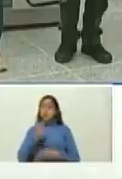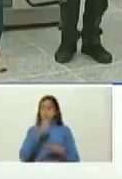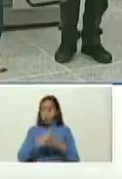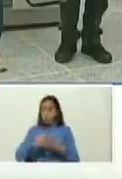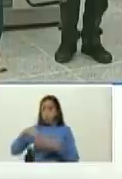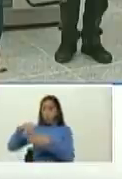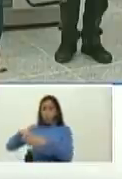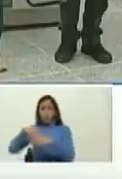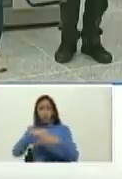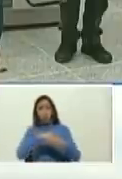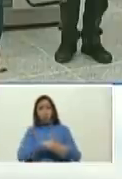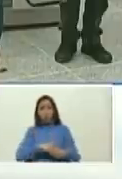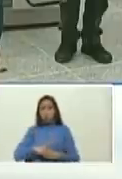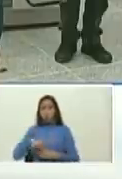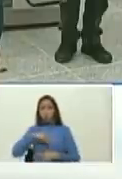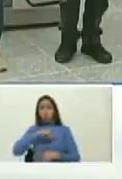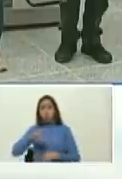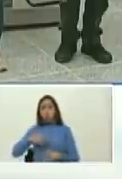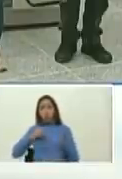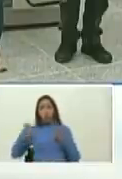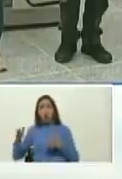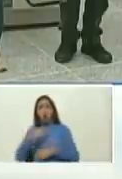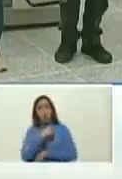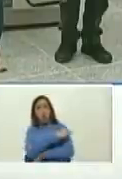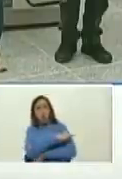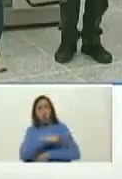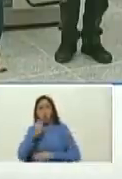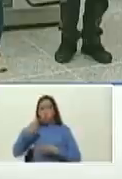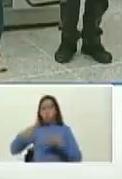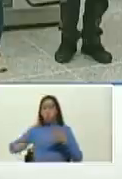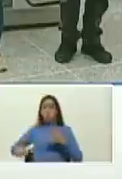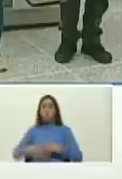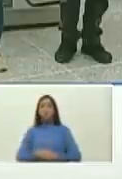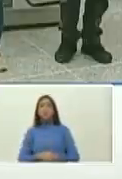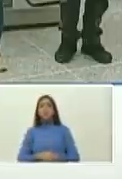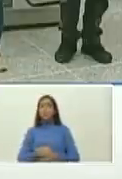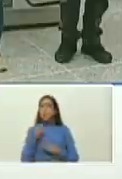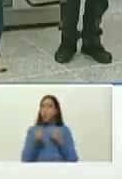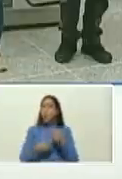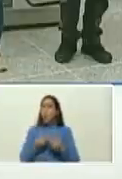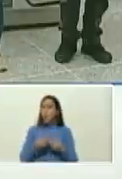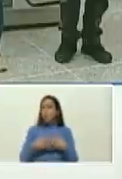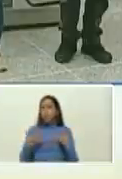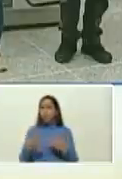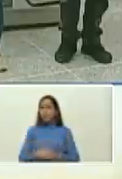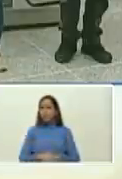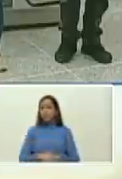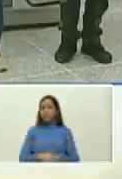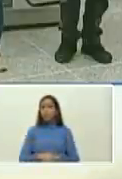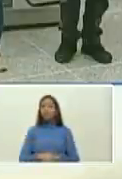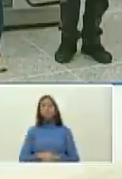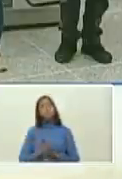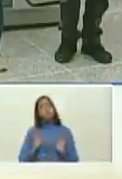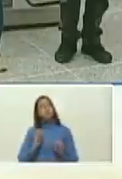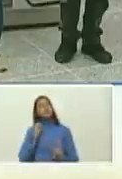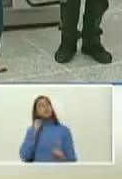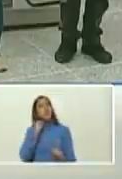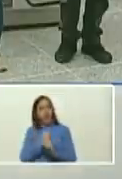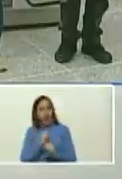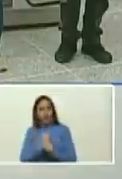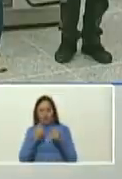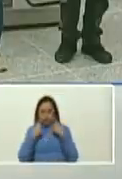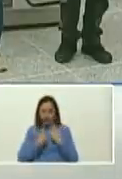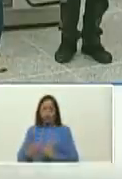paso a paso nuestros servicios de salud con estos equipos ¿cómo lo hacemos? Haciéndolo adelante